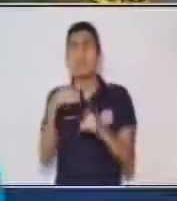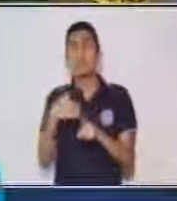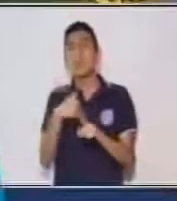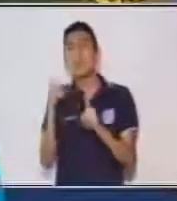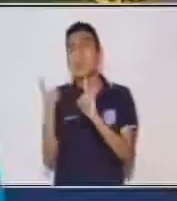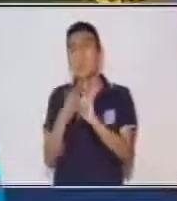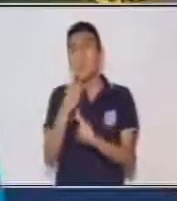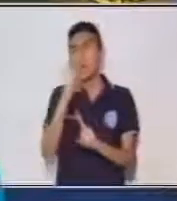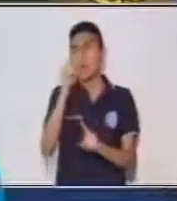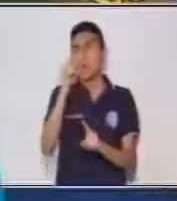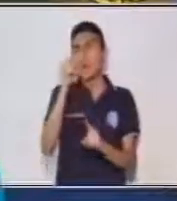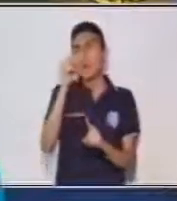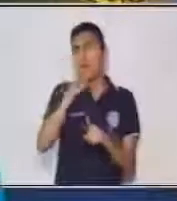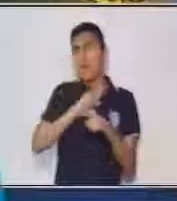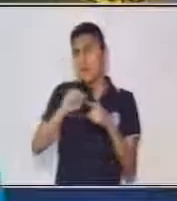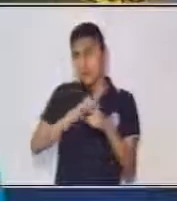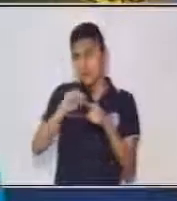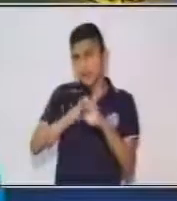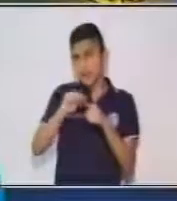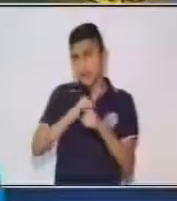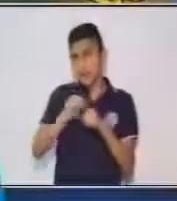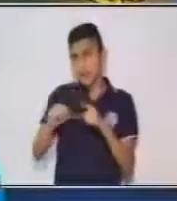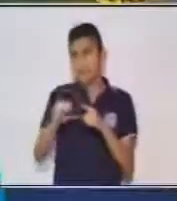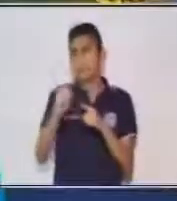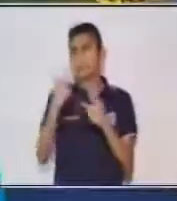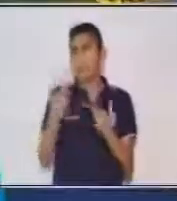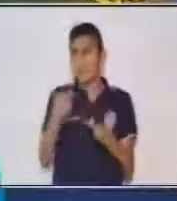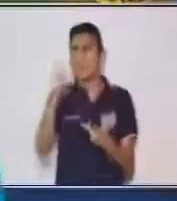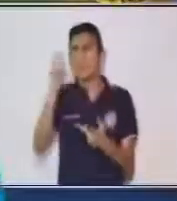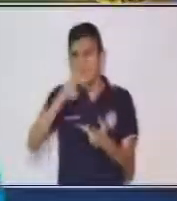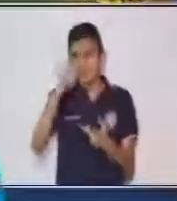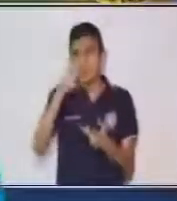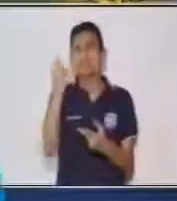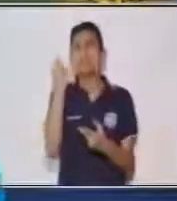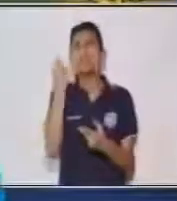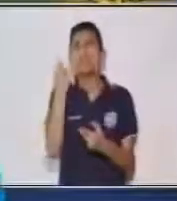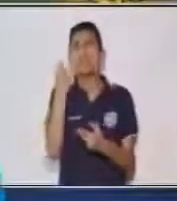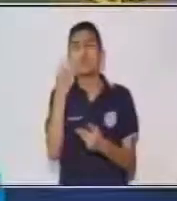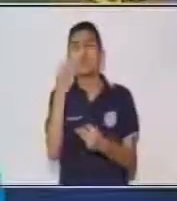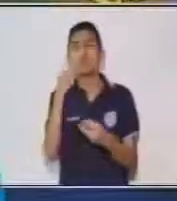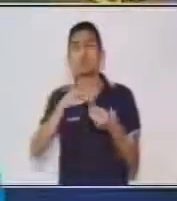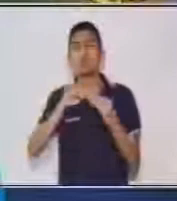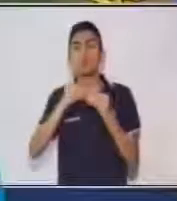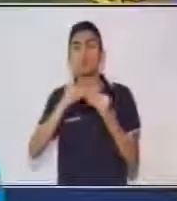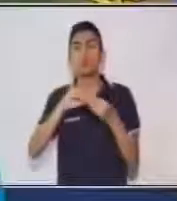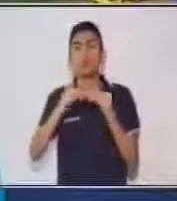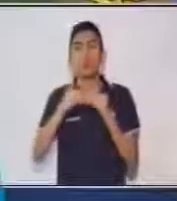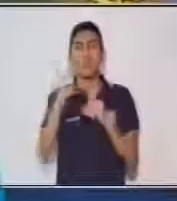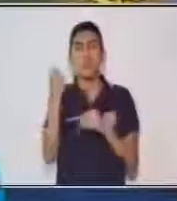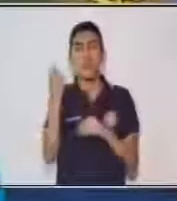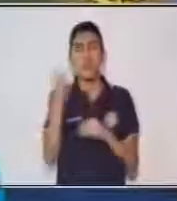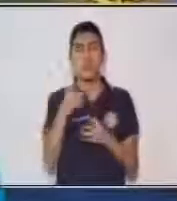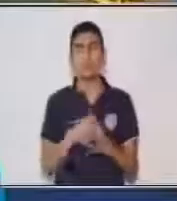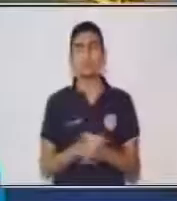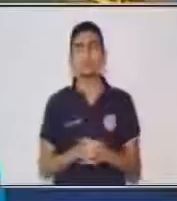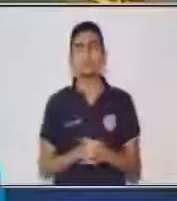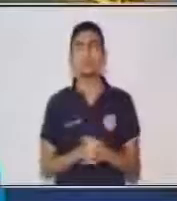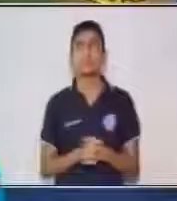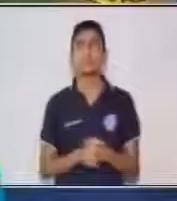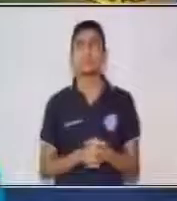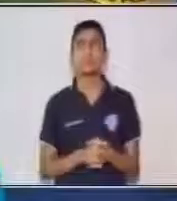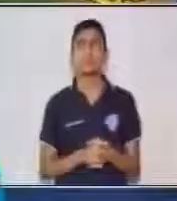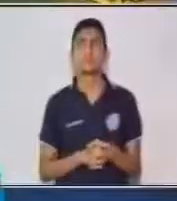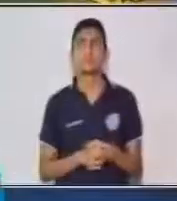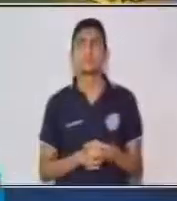primer ejercicio. Coloque los números que faltan. ¿En dónde los vamos a colocar? Exactamente, en este